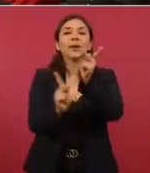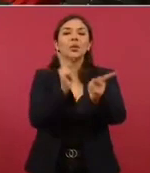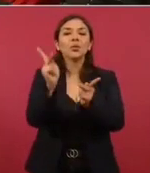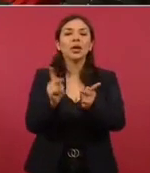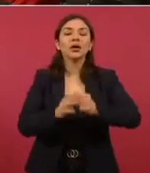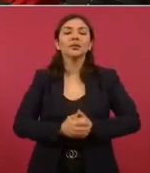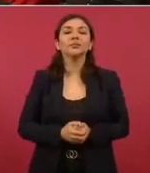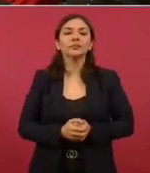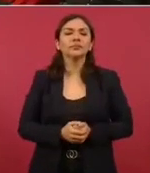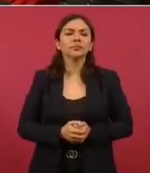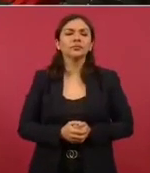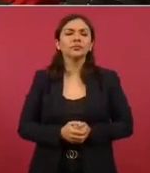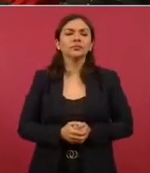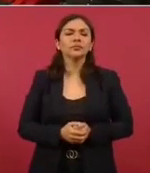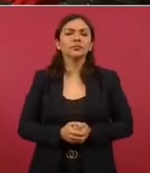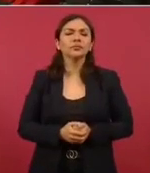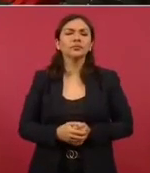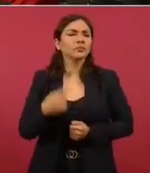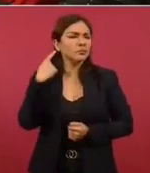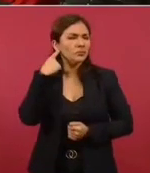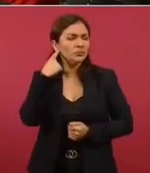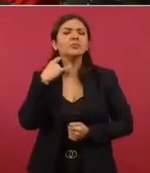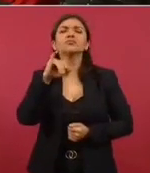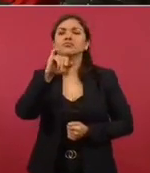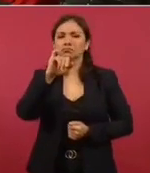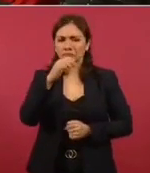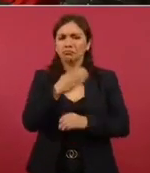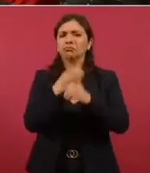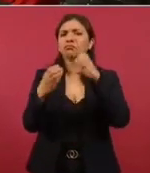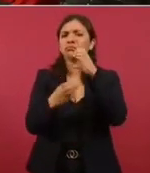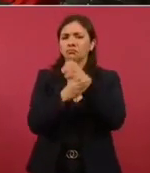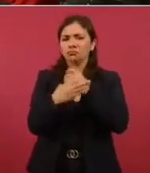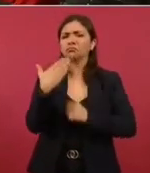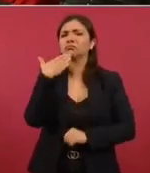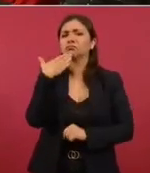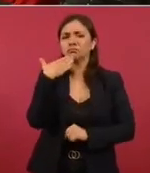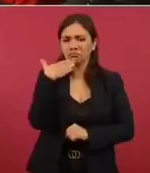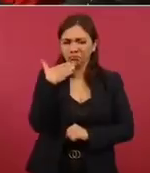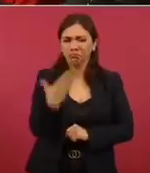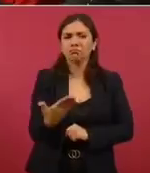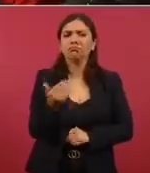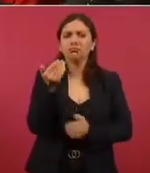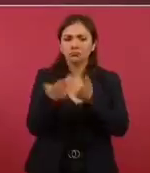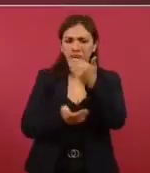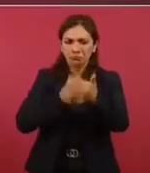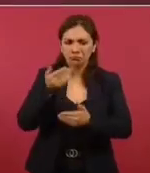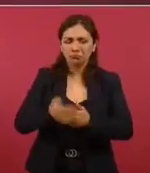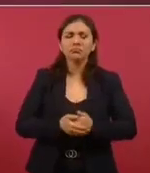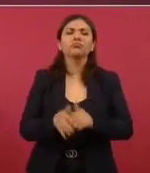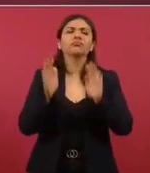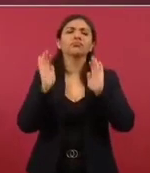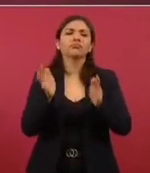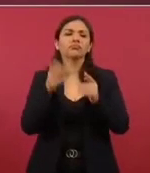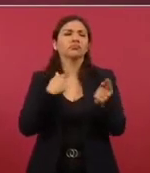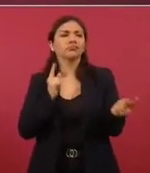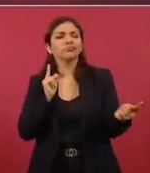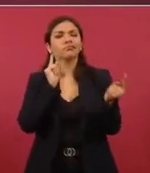Van bien las cosas, platicamos